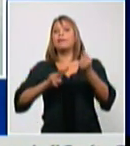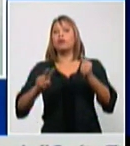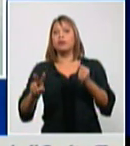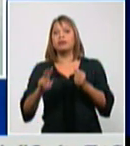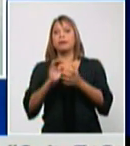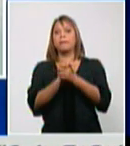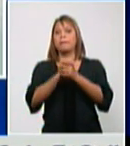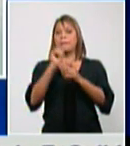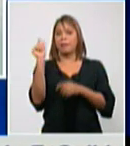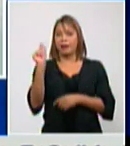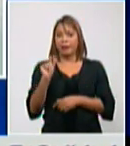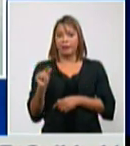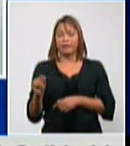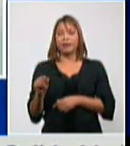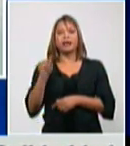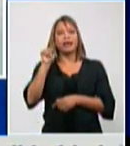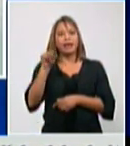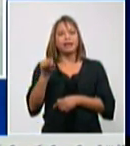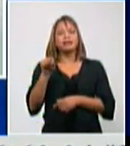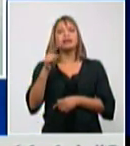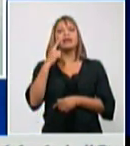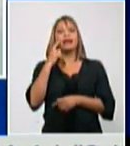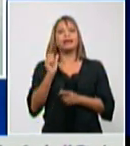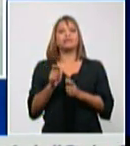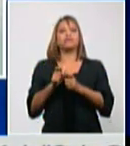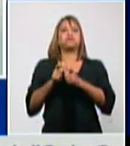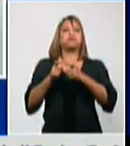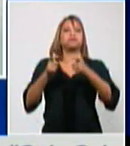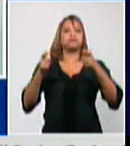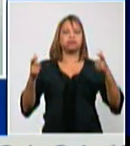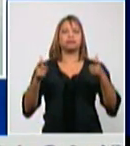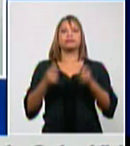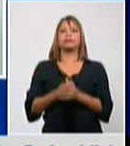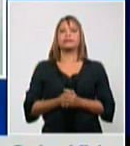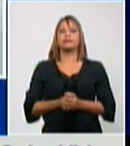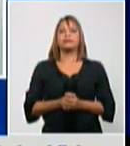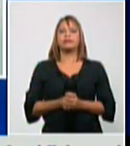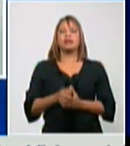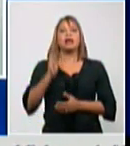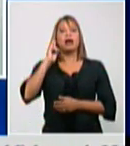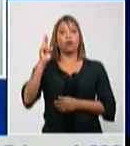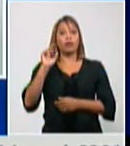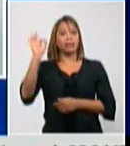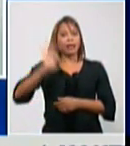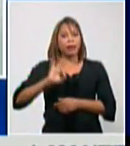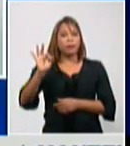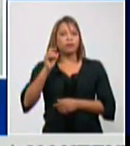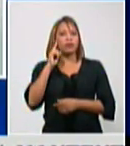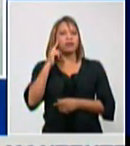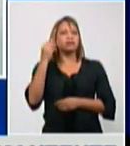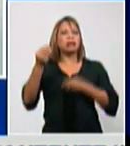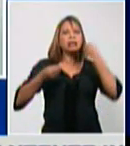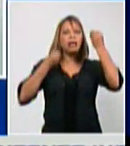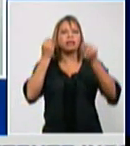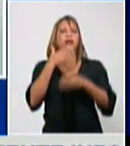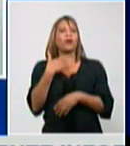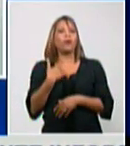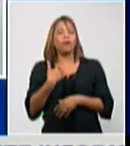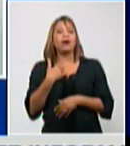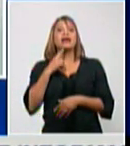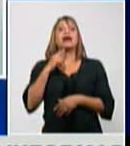es la que presenta una tasa mayor acuérdense que en la tasa se tiene en cuenta el número de casos